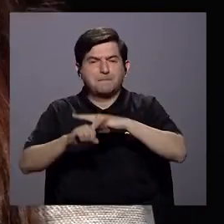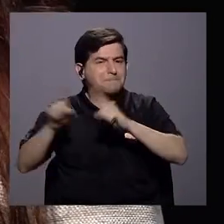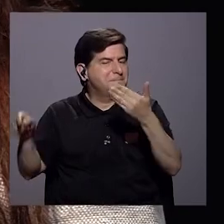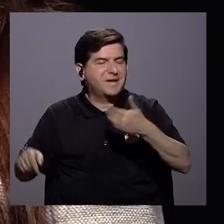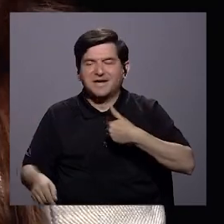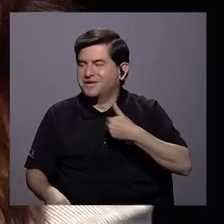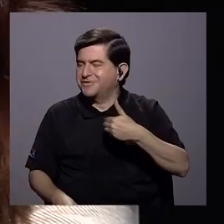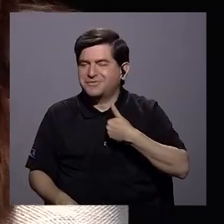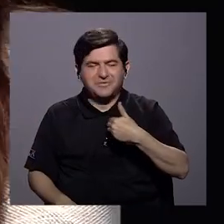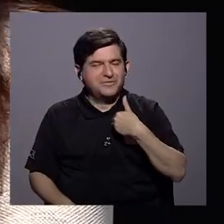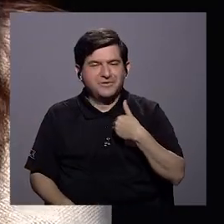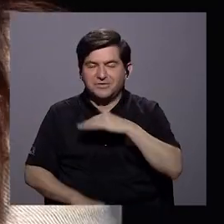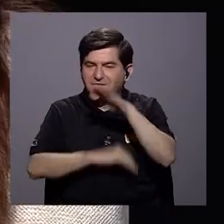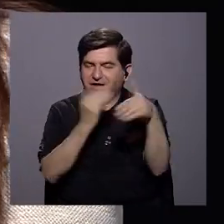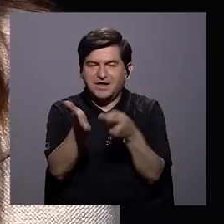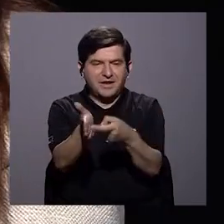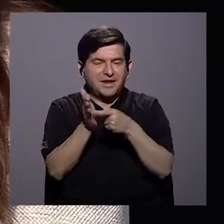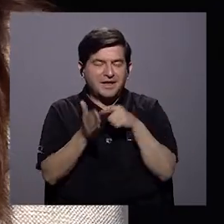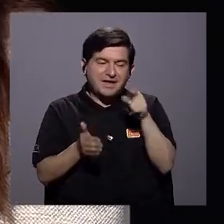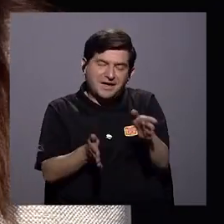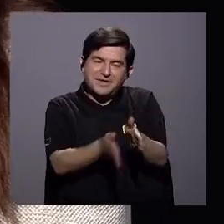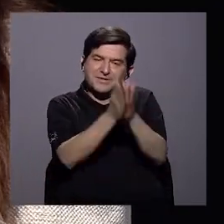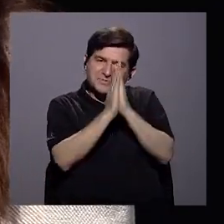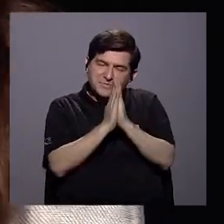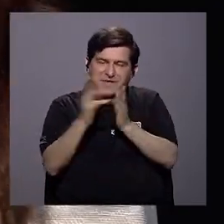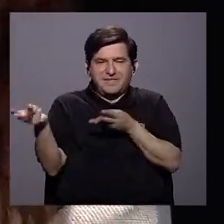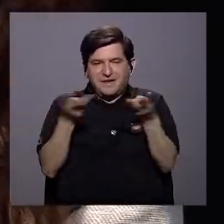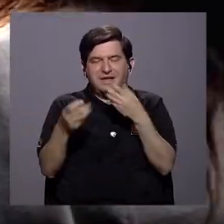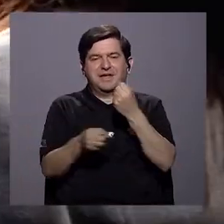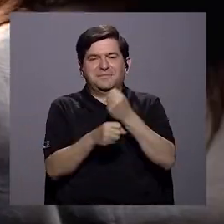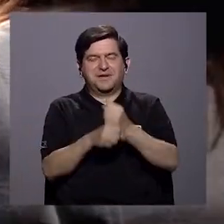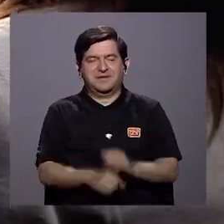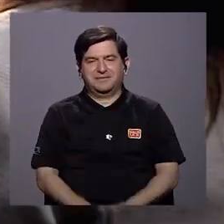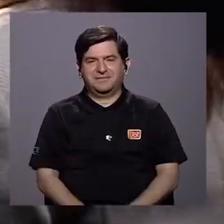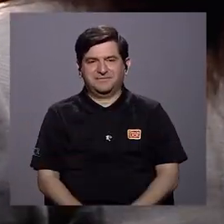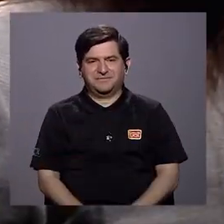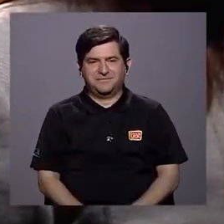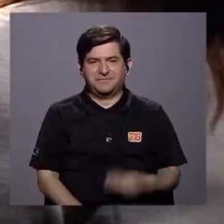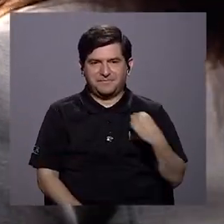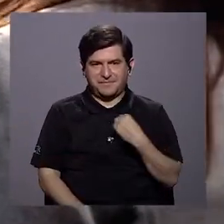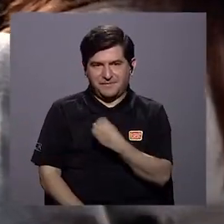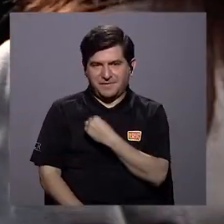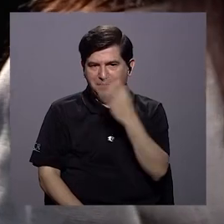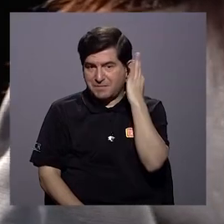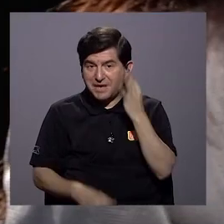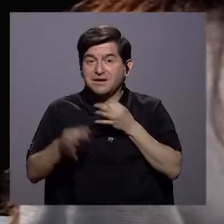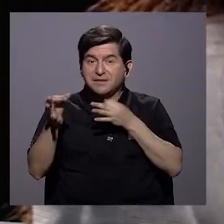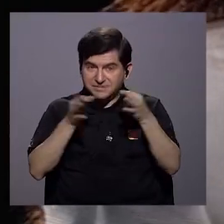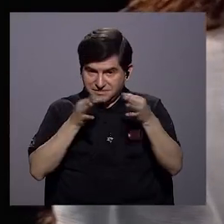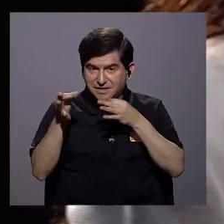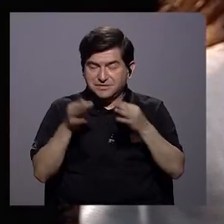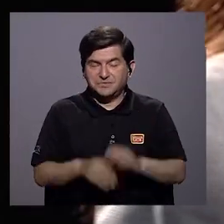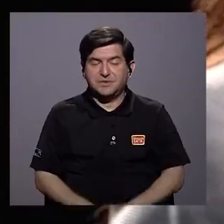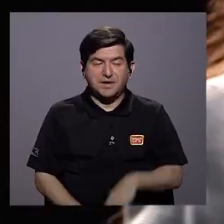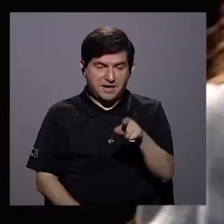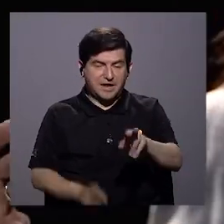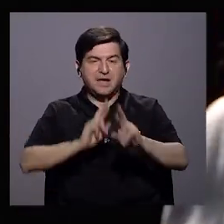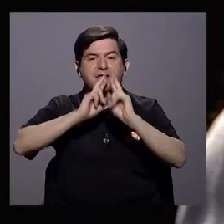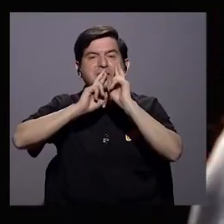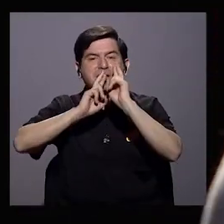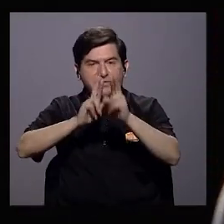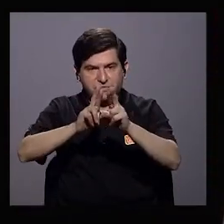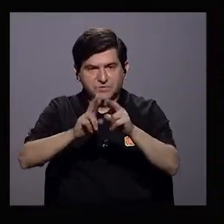y no tiene todos los requisitos que está demandando el mercado. Me quedo con eso. La ministra nos explica casualmente cómo ella